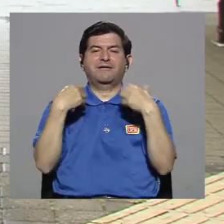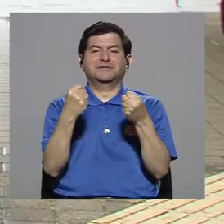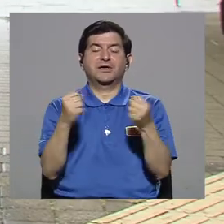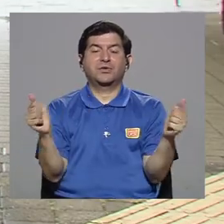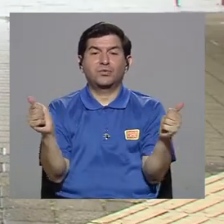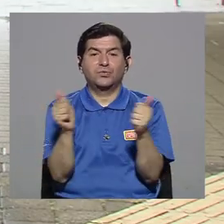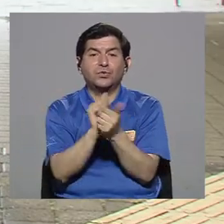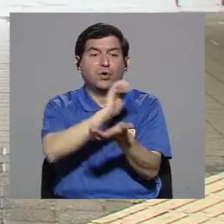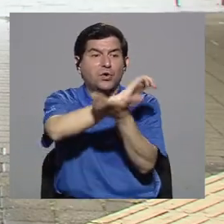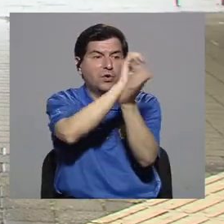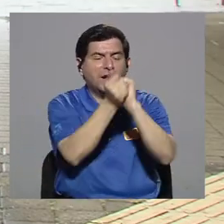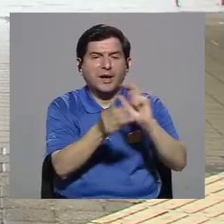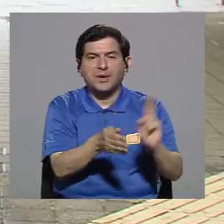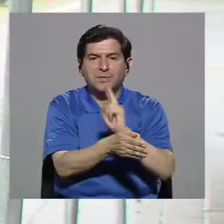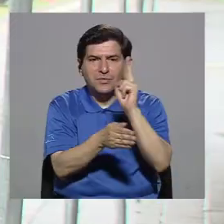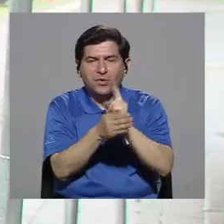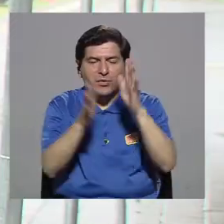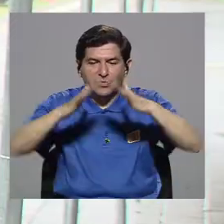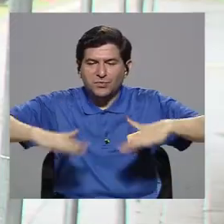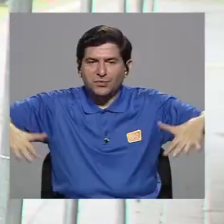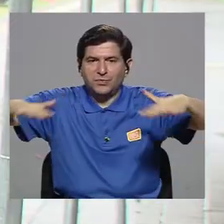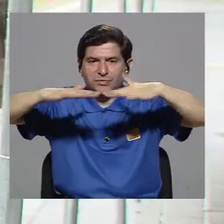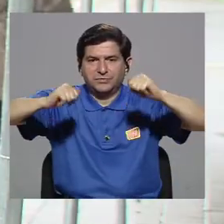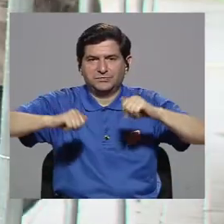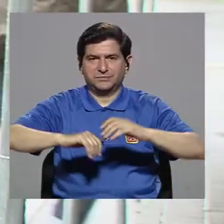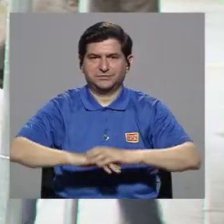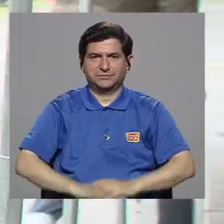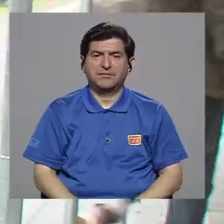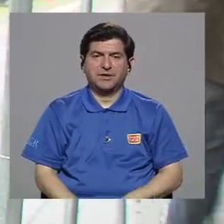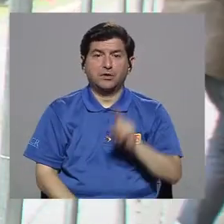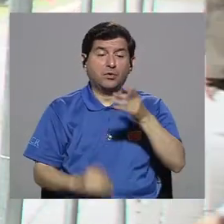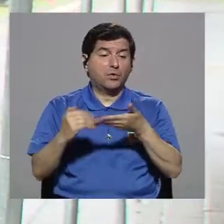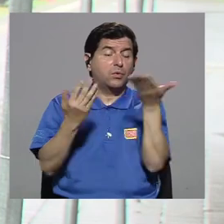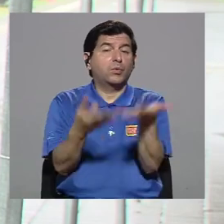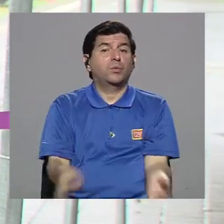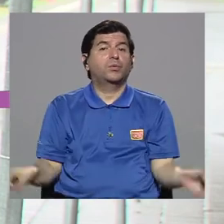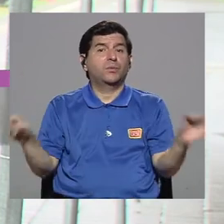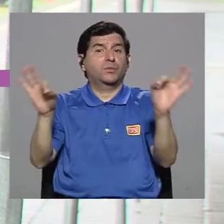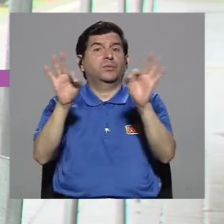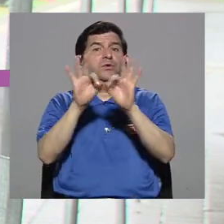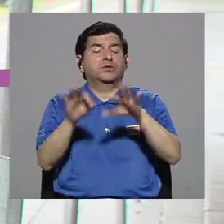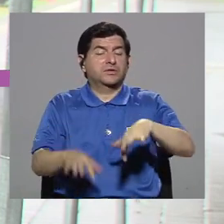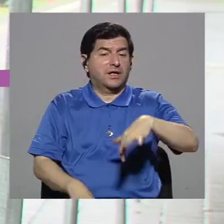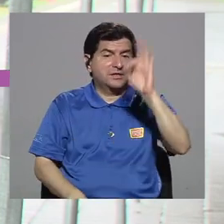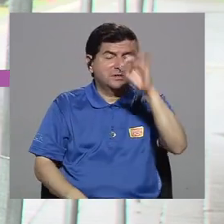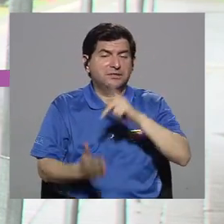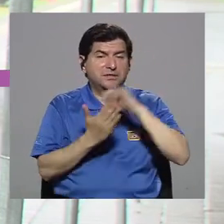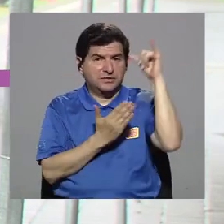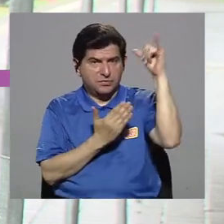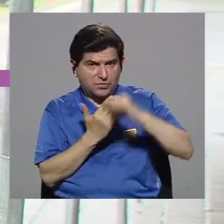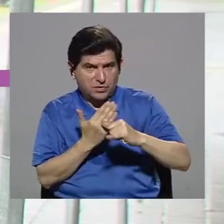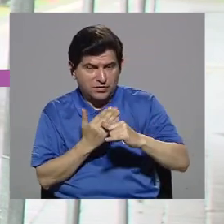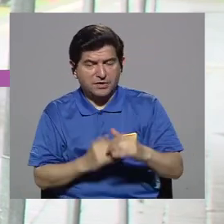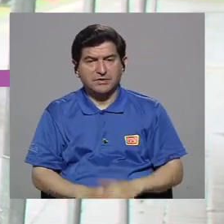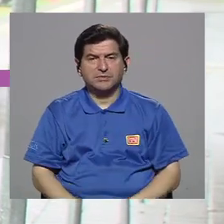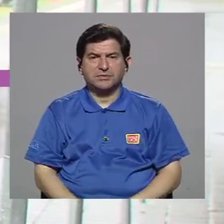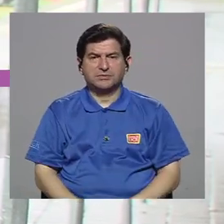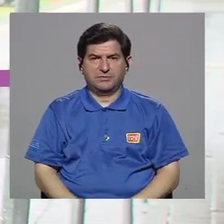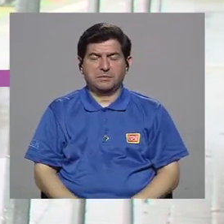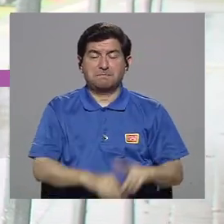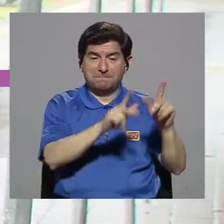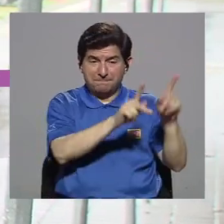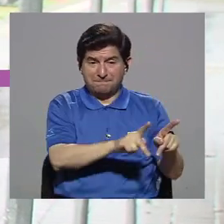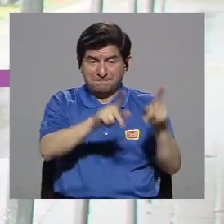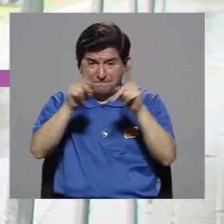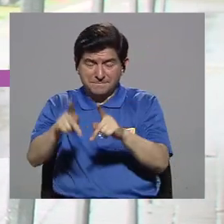cambio en el uso de los espacios. Un elemento muy importante que encontramos en el proyecto es que en la medida en que las personas